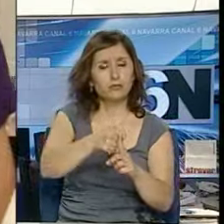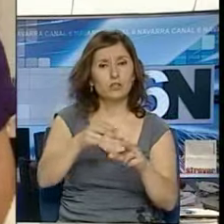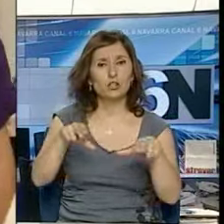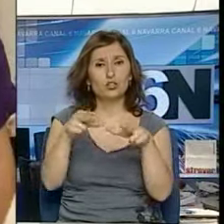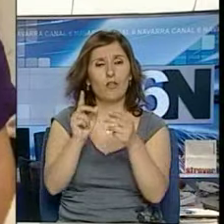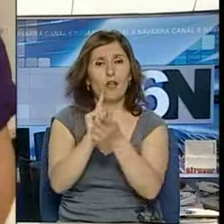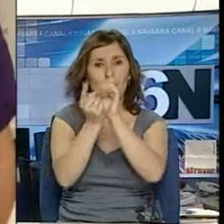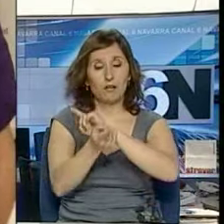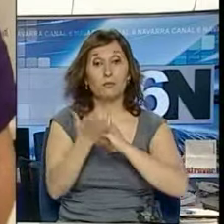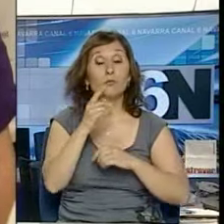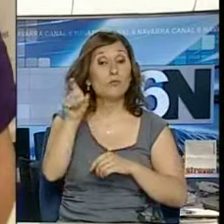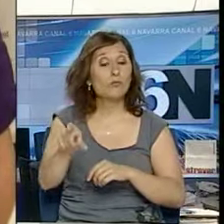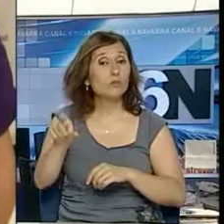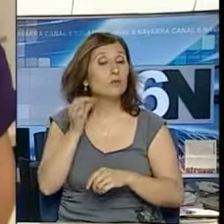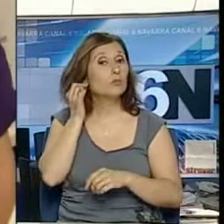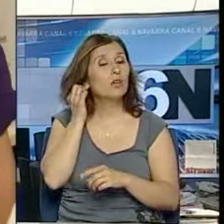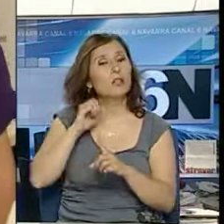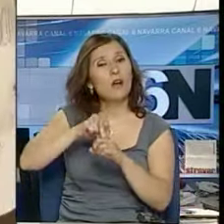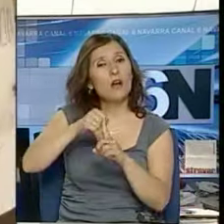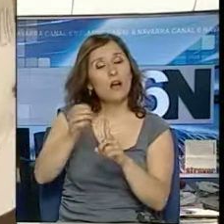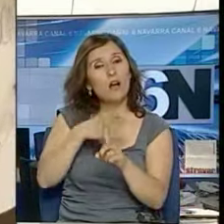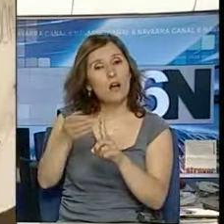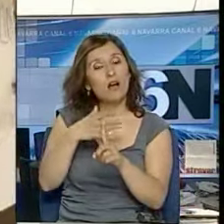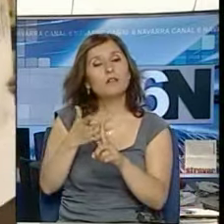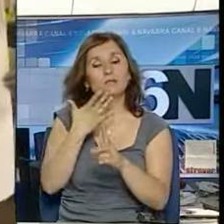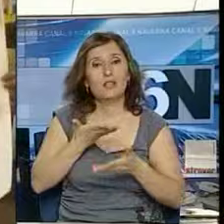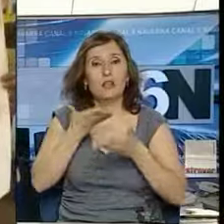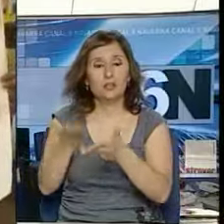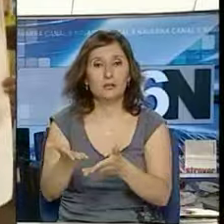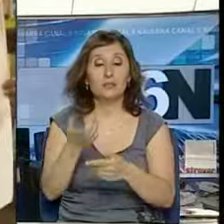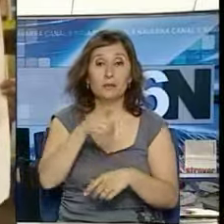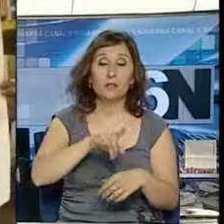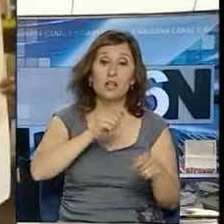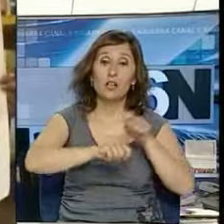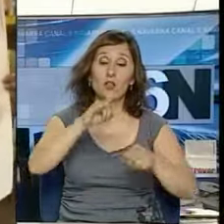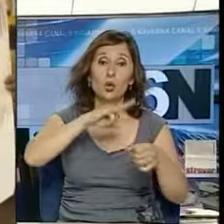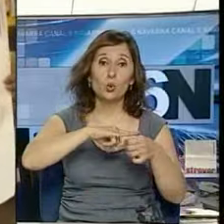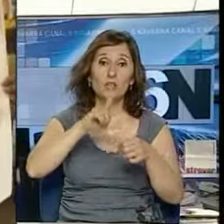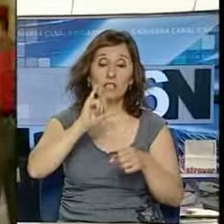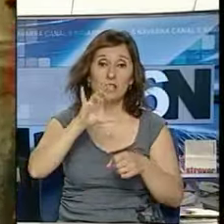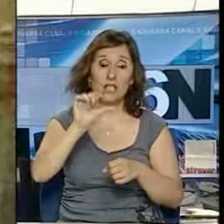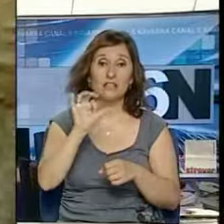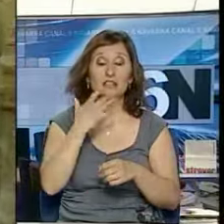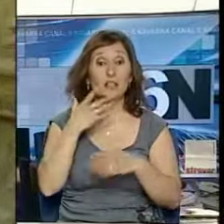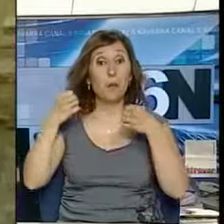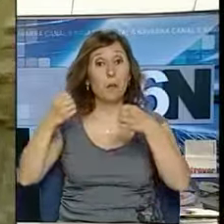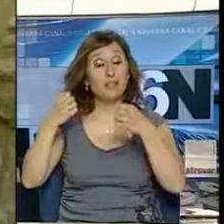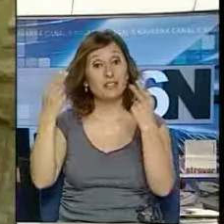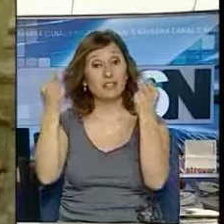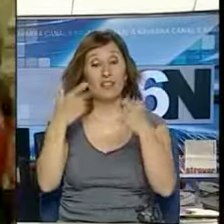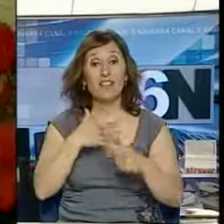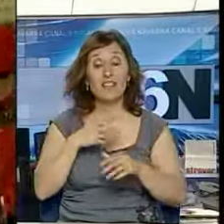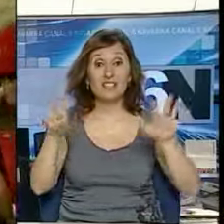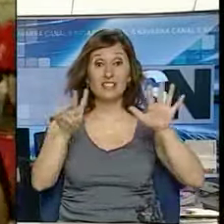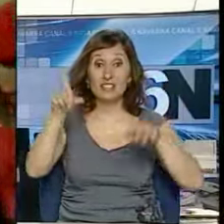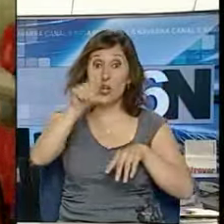mujeres que sufren malos tratos. Por otro lado, Lunes Lilas ha solicitado a la Federación de Peñas de San Fermín que el día 7 de julio